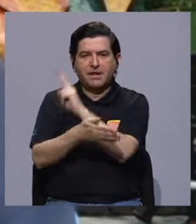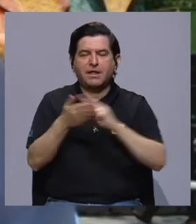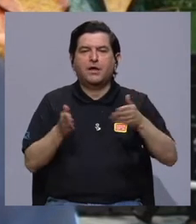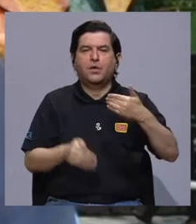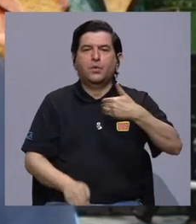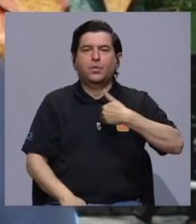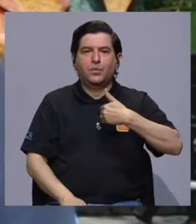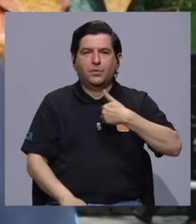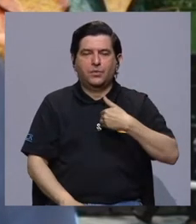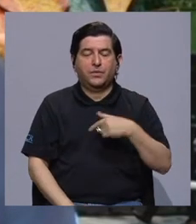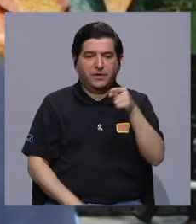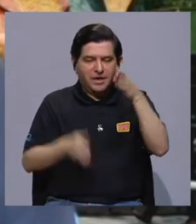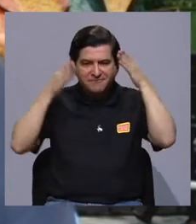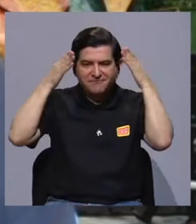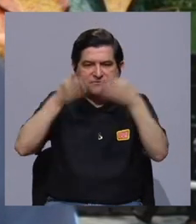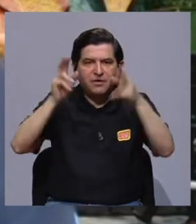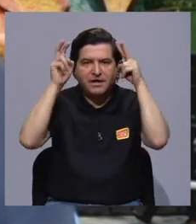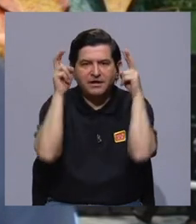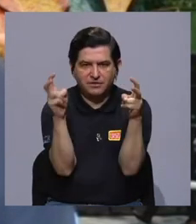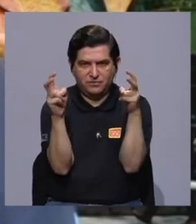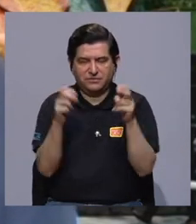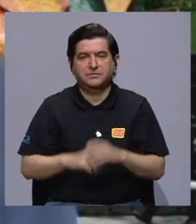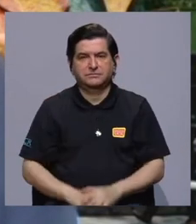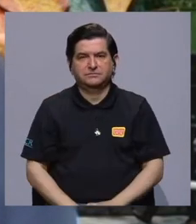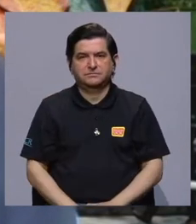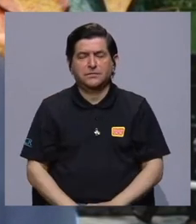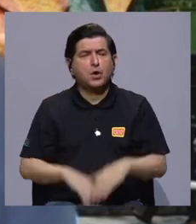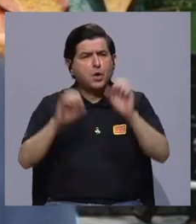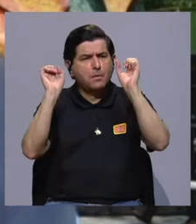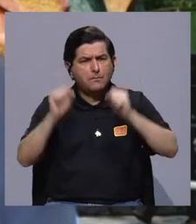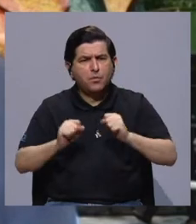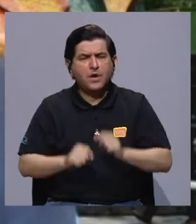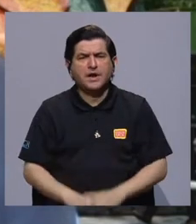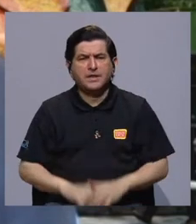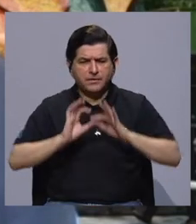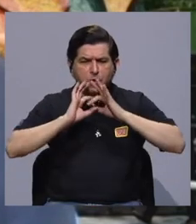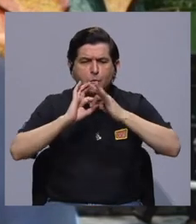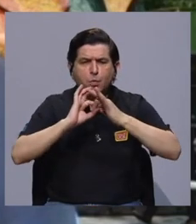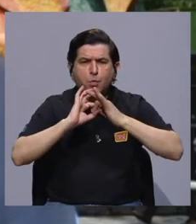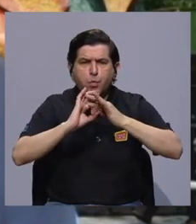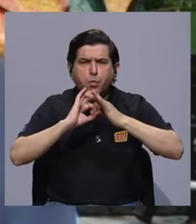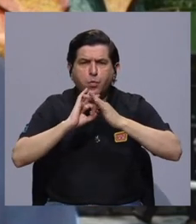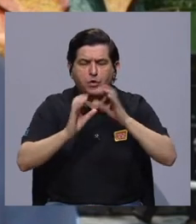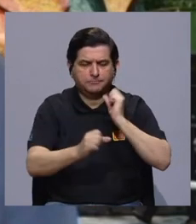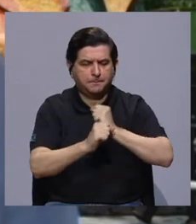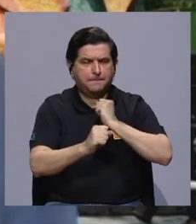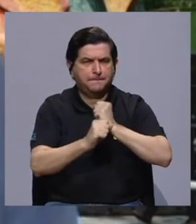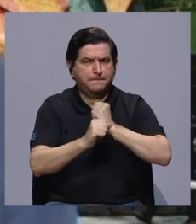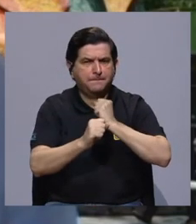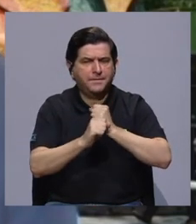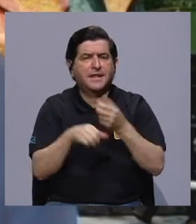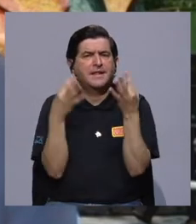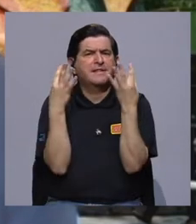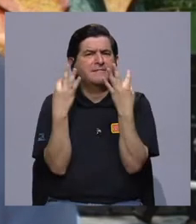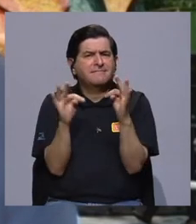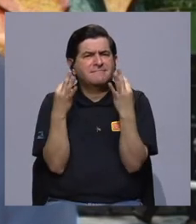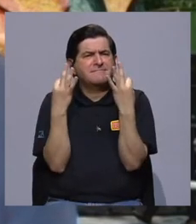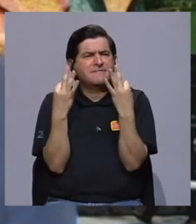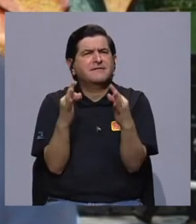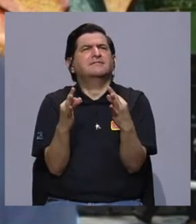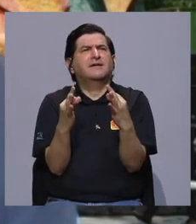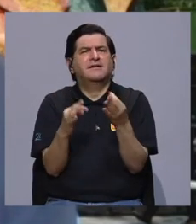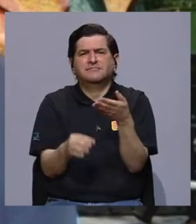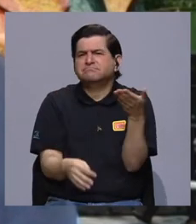universidad tiene hacia estos temas, pues generar una sinergia de trabajo y buscar